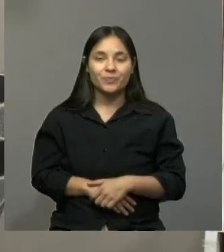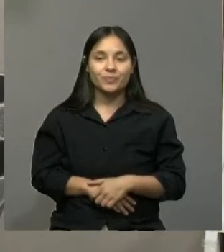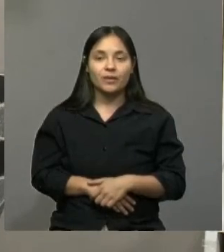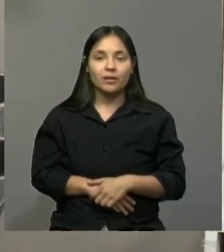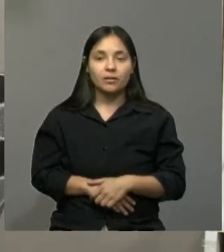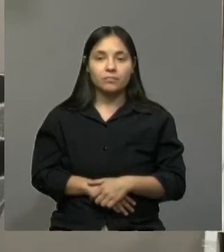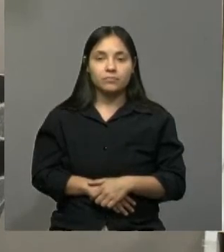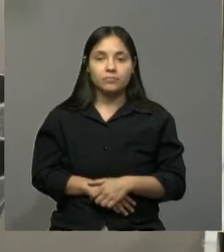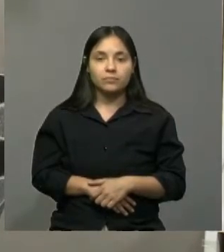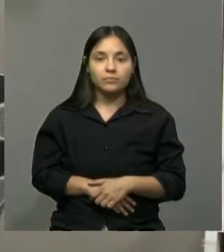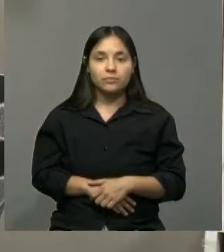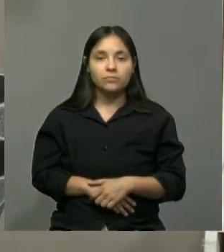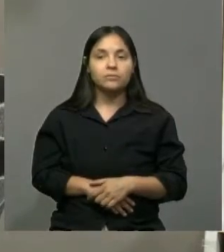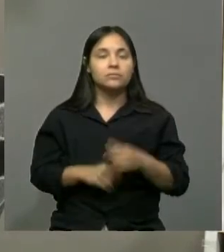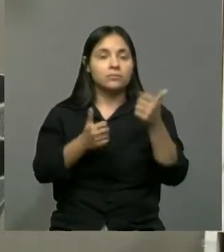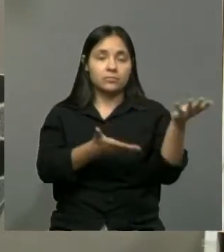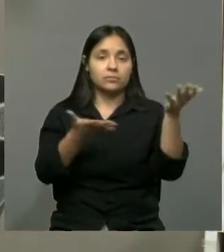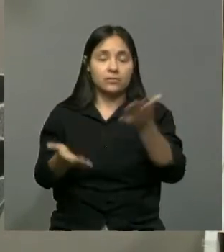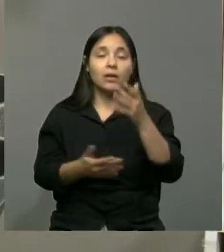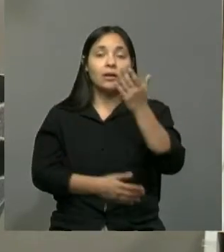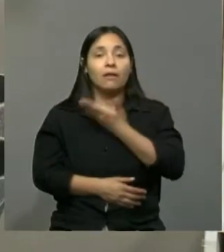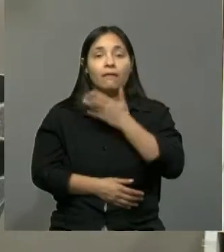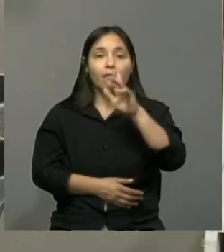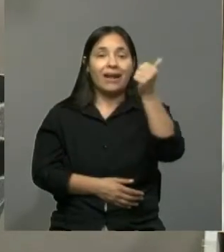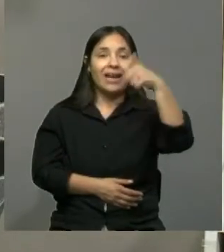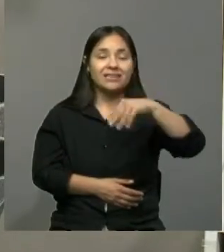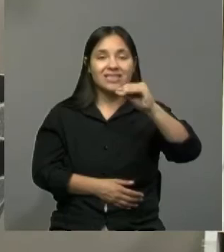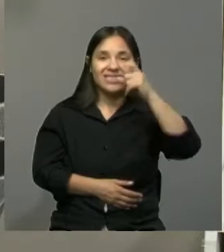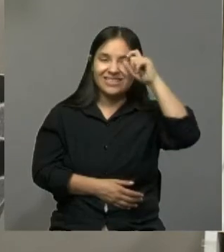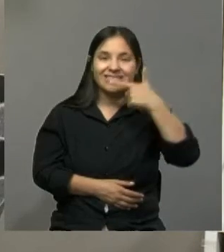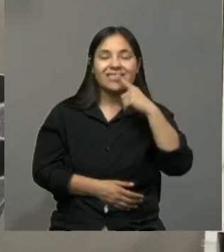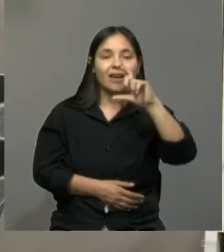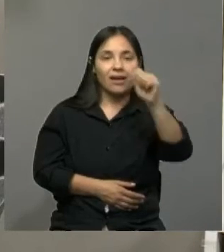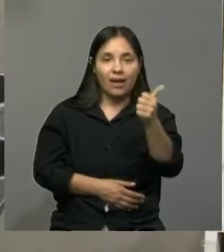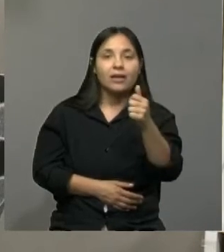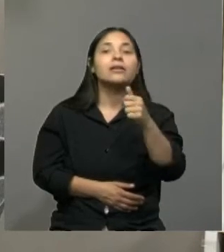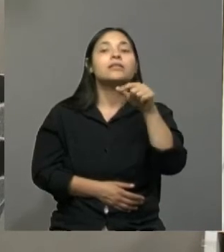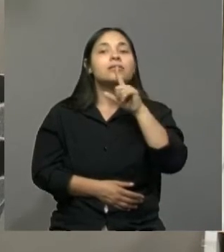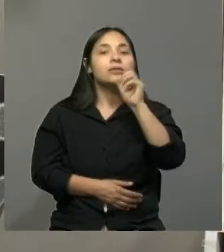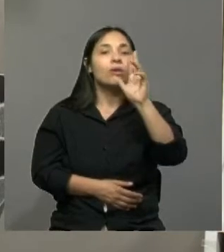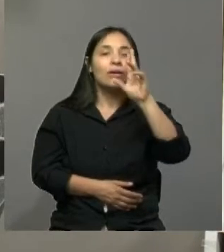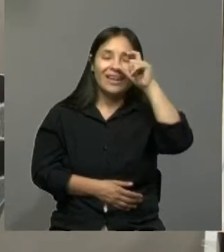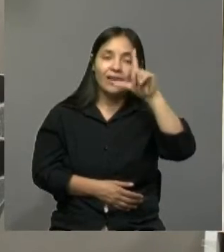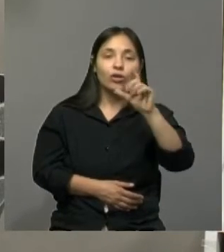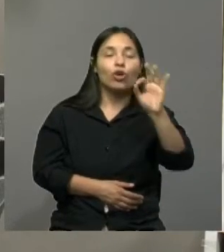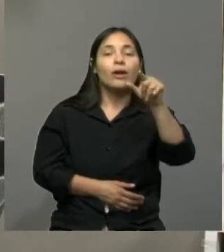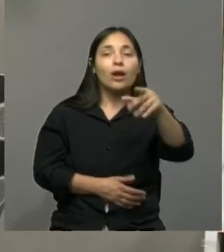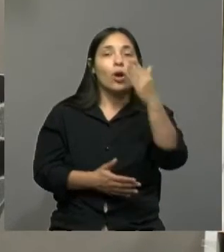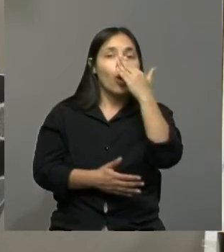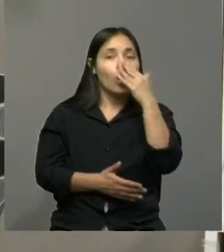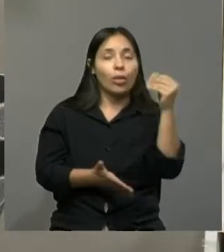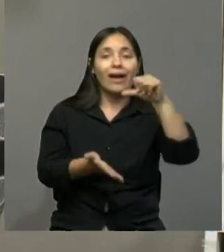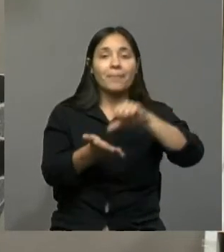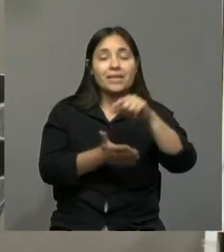Bueno. Chau, chau. Chau, chau. Ahí veíamos a Francesca Tomera Carrizo. Ella está ahí en Córdoba, Carlos Paz,